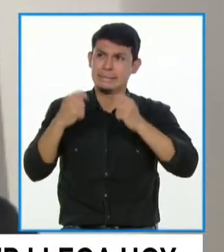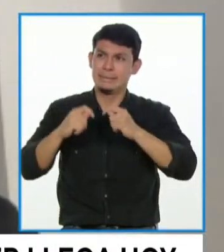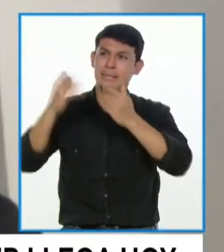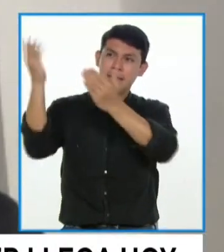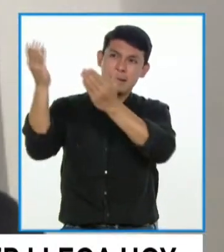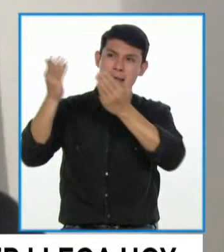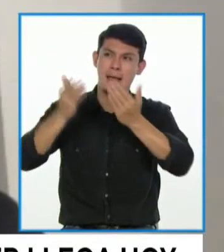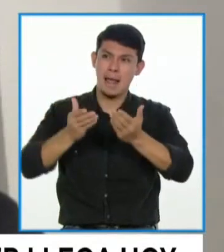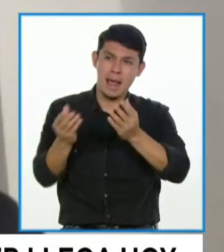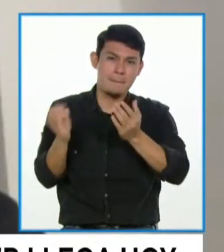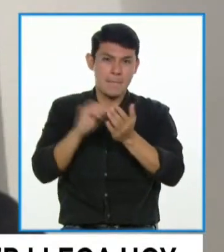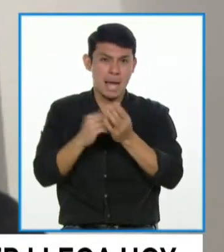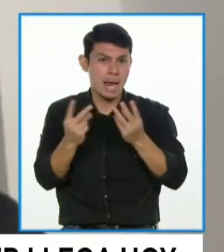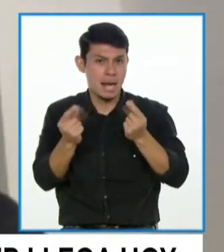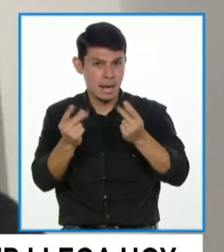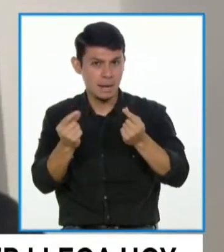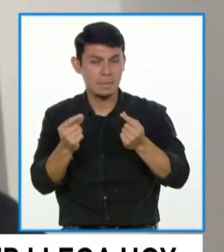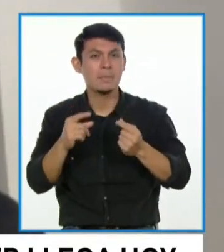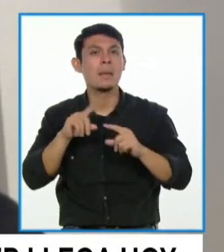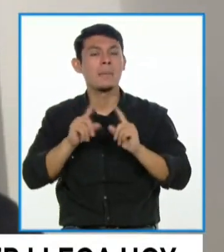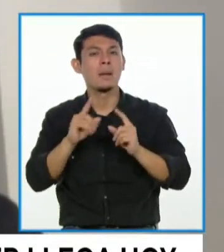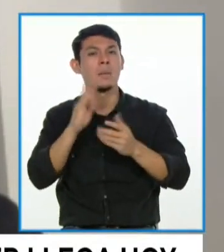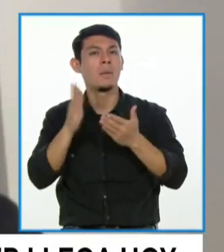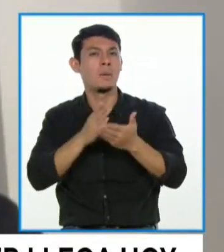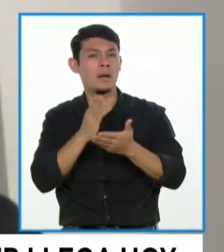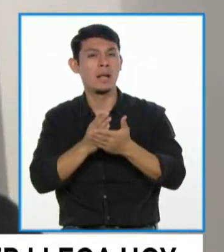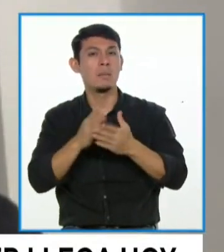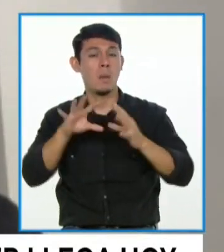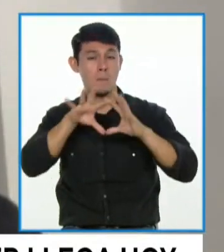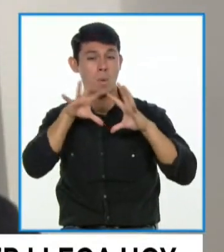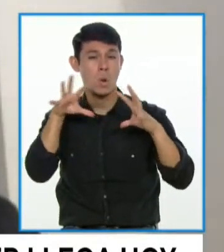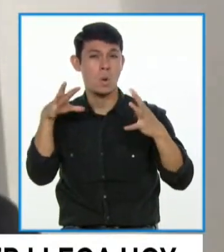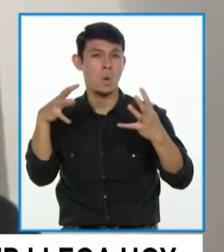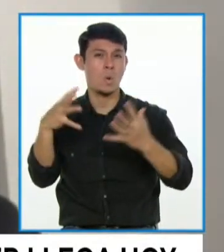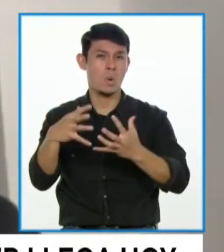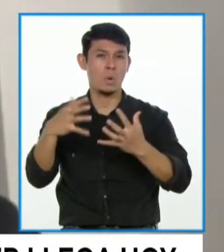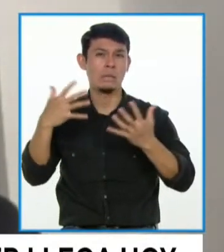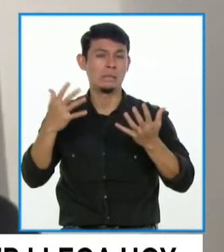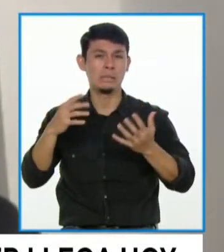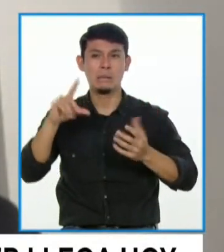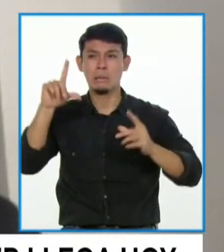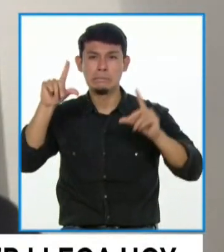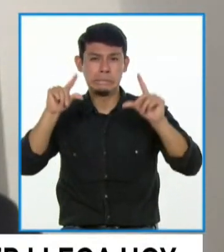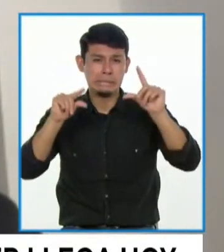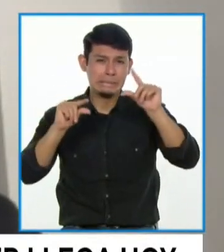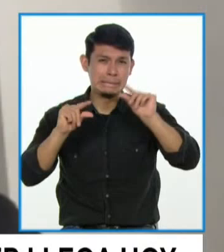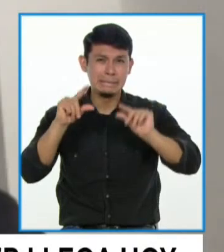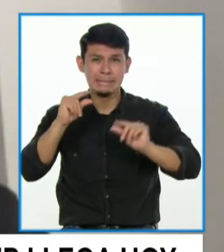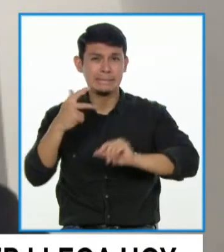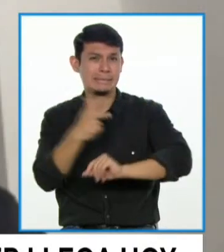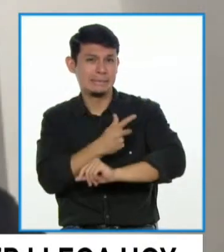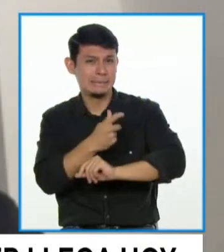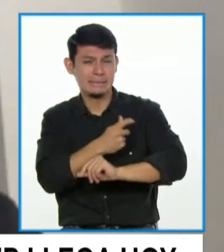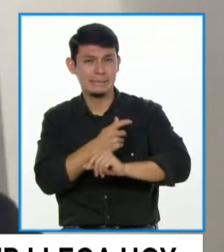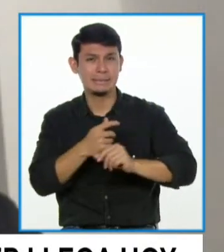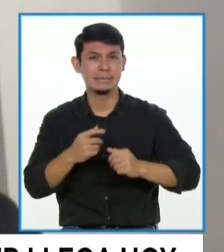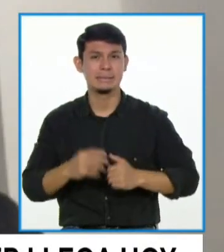pronto posible. Tenemos el serio problema de que el mundo entero está en un déficit de vacunas y la